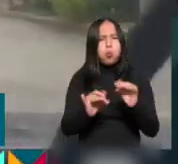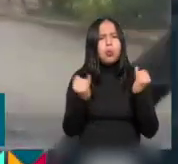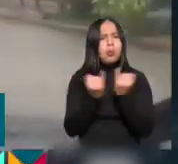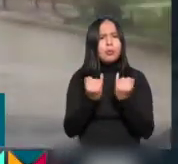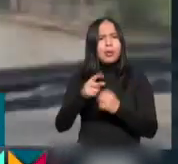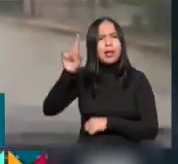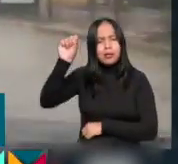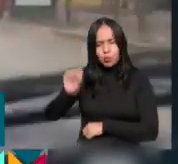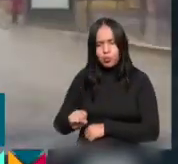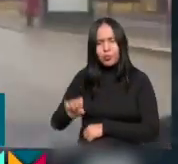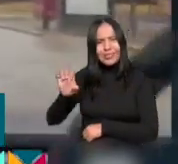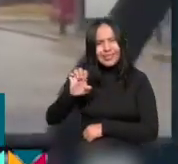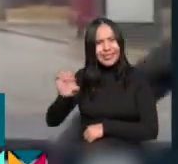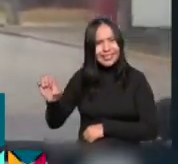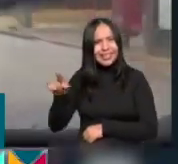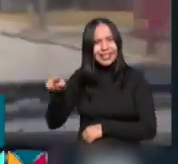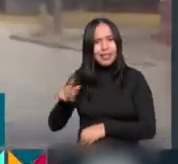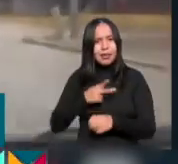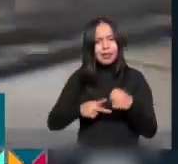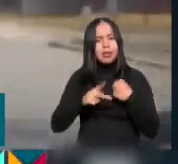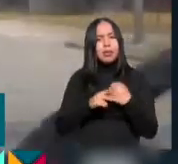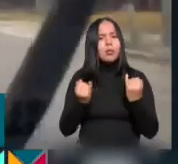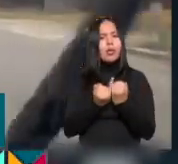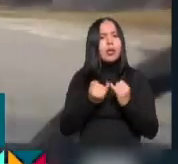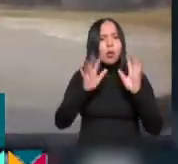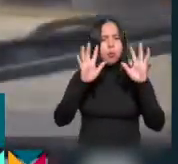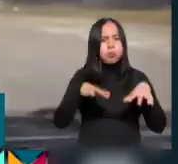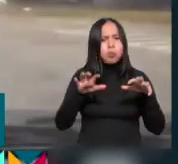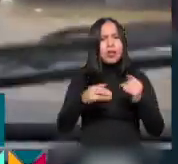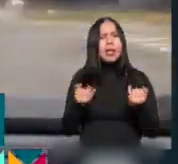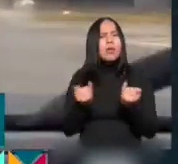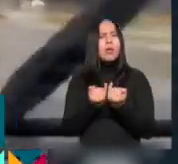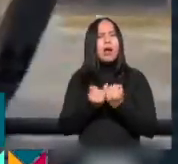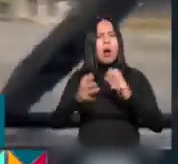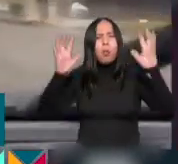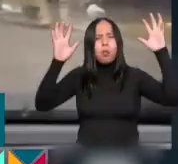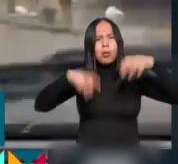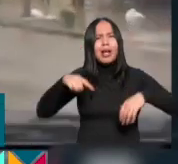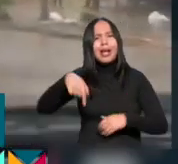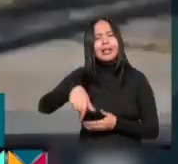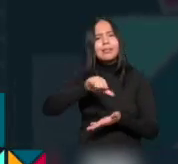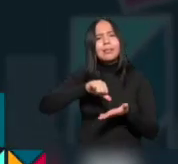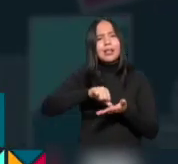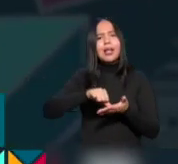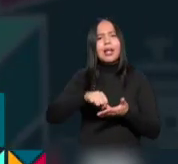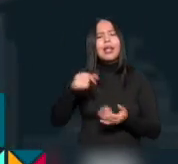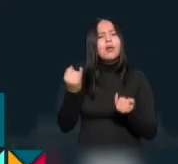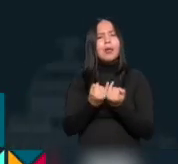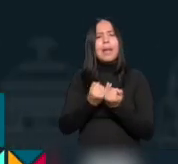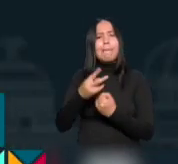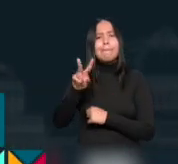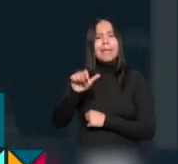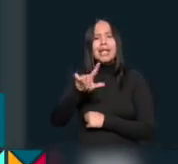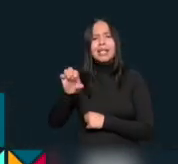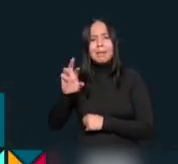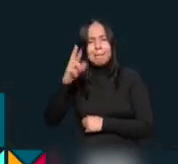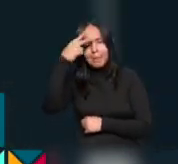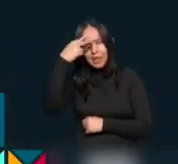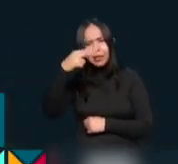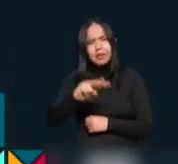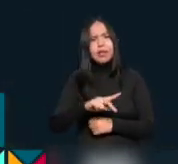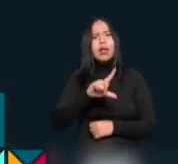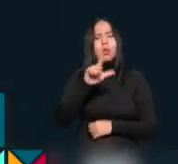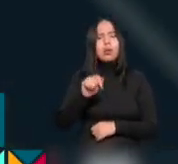sur y sureste del país, además de chubascos a lluvias puntuales fuertes en el centro de nuestro país, incluido el Valle de México. Horas más tarde, la